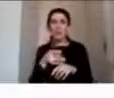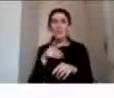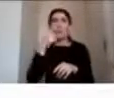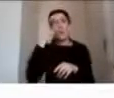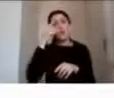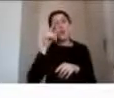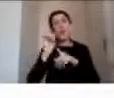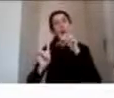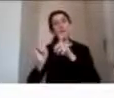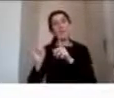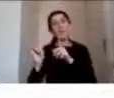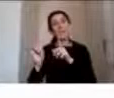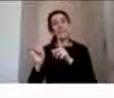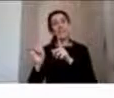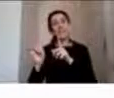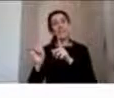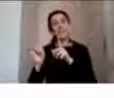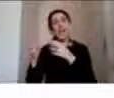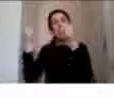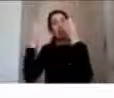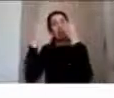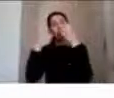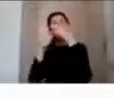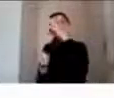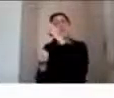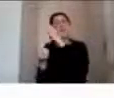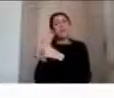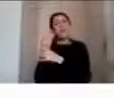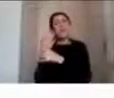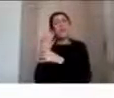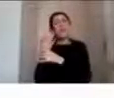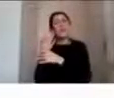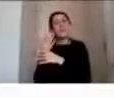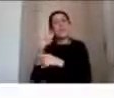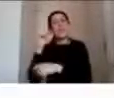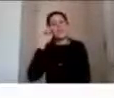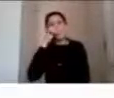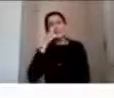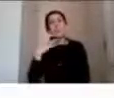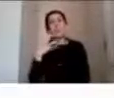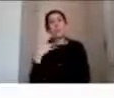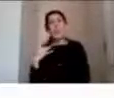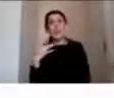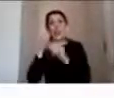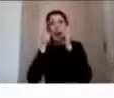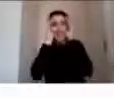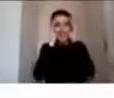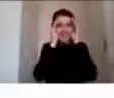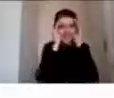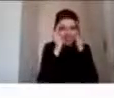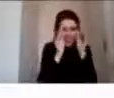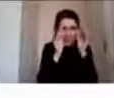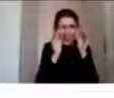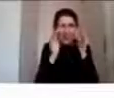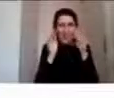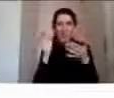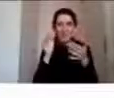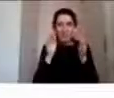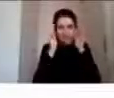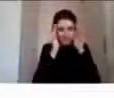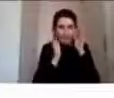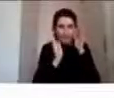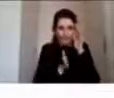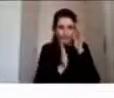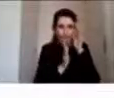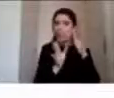que les cuesta aprender cosas nuevas porque no logran mantener el foco atencional en lo que quieren aprender y aquí la evaluación neuropsicológica